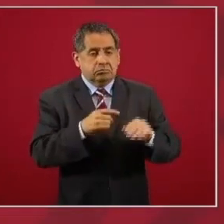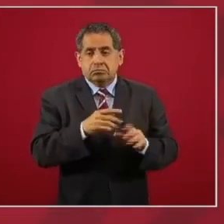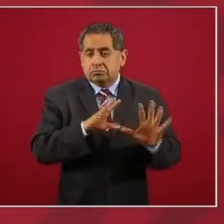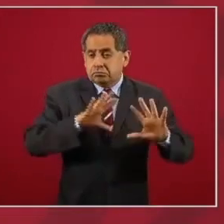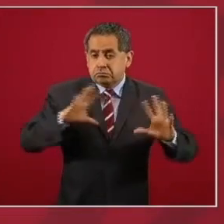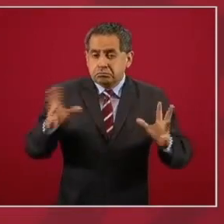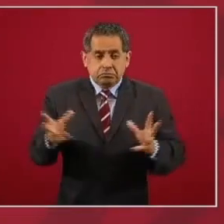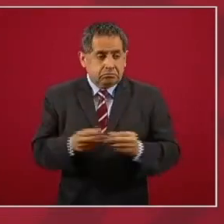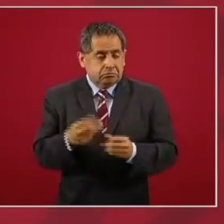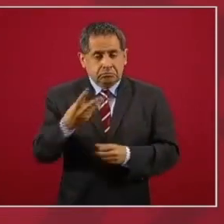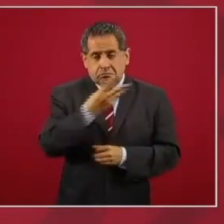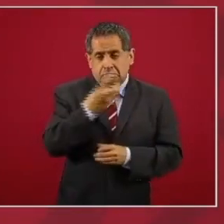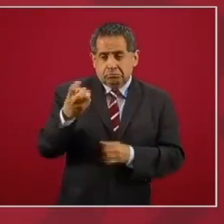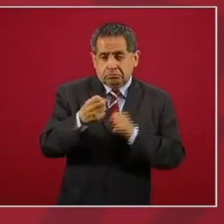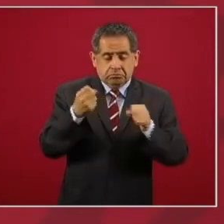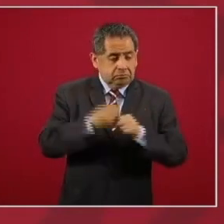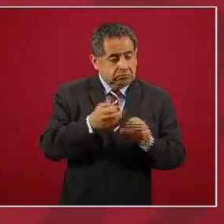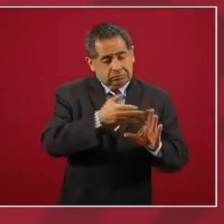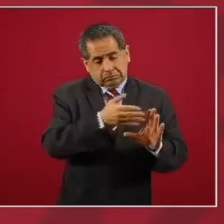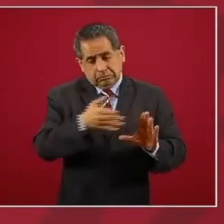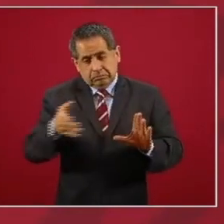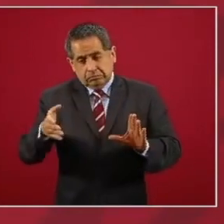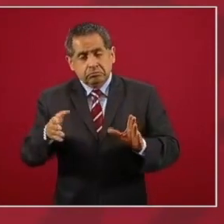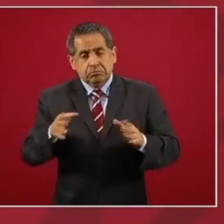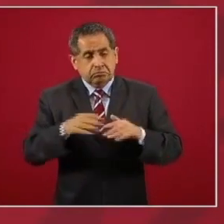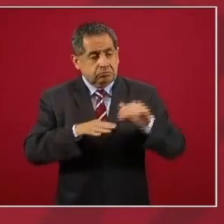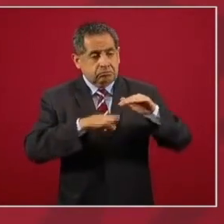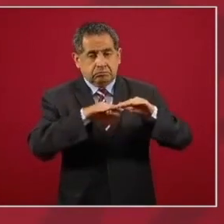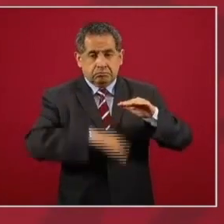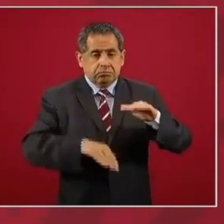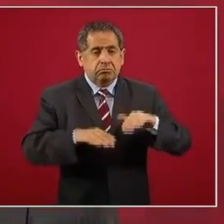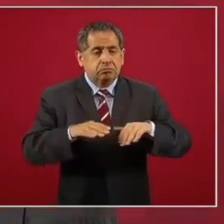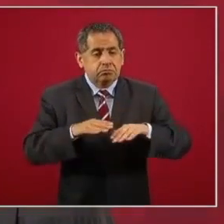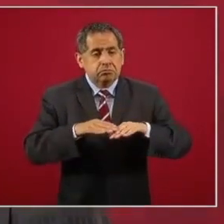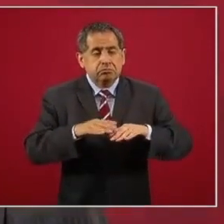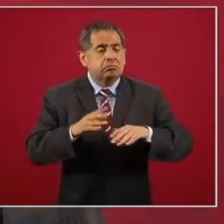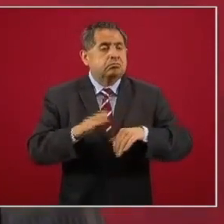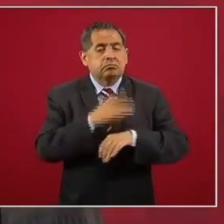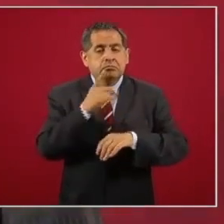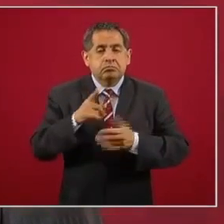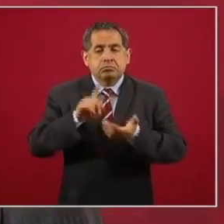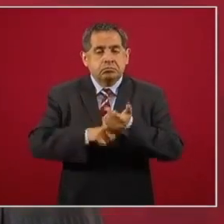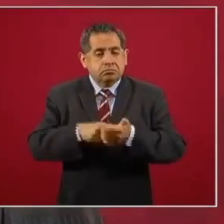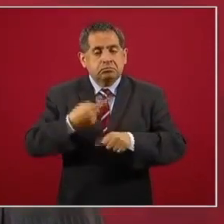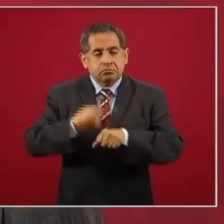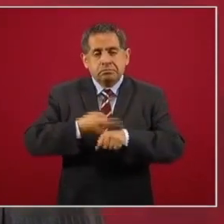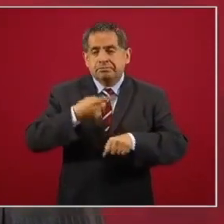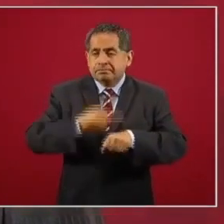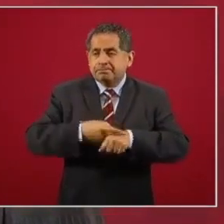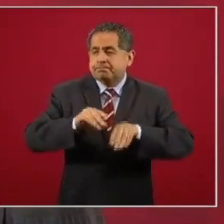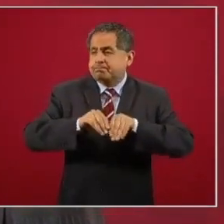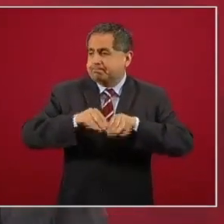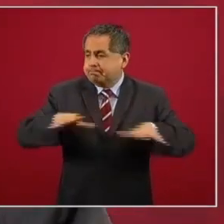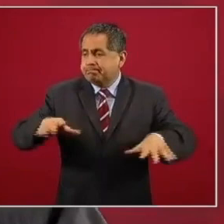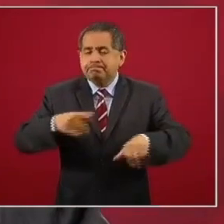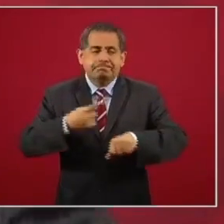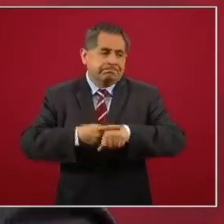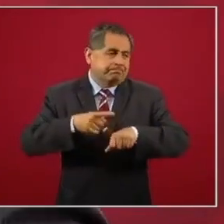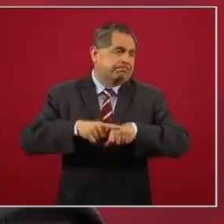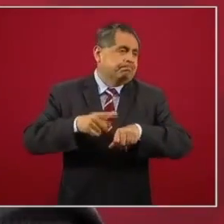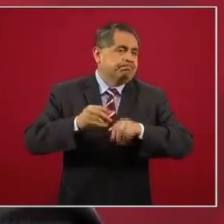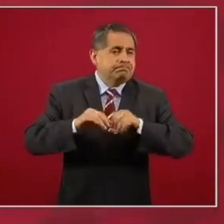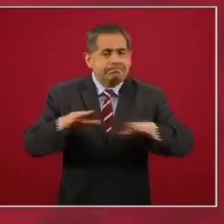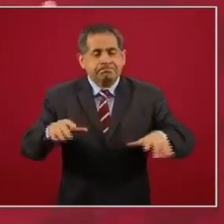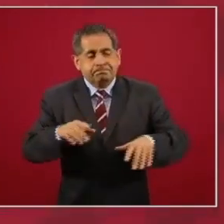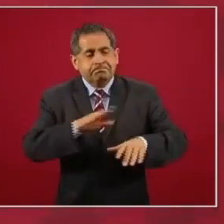por las epidemias que arrasaban.